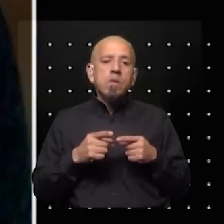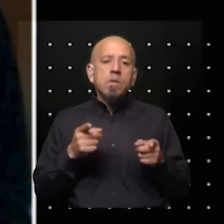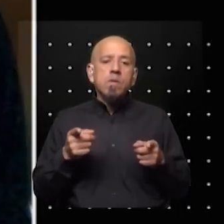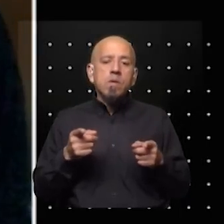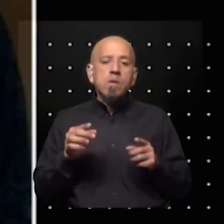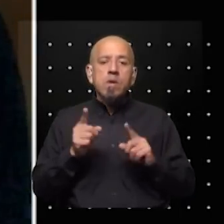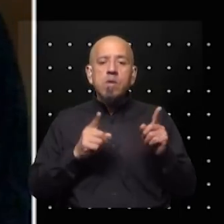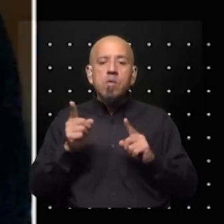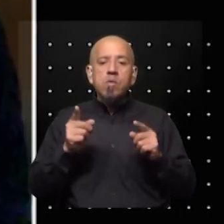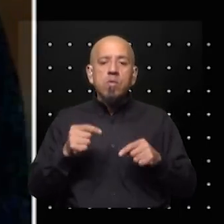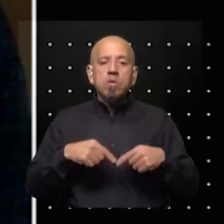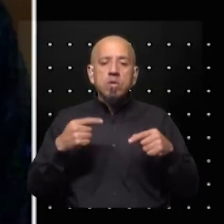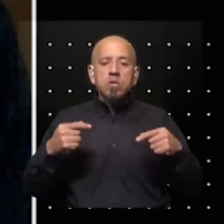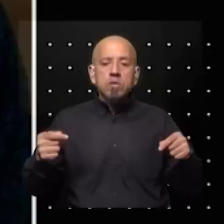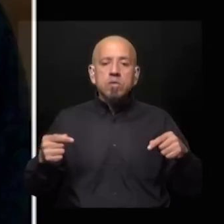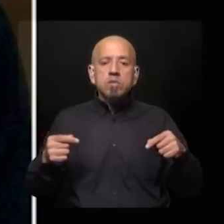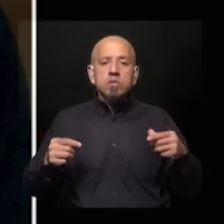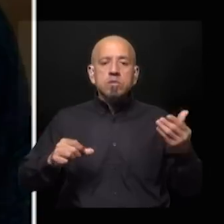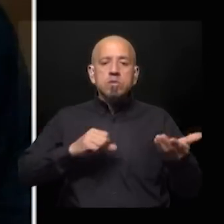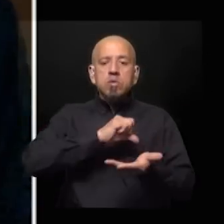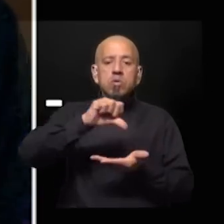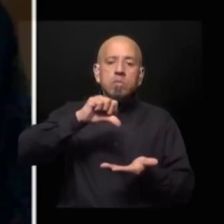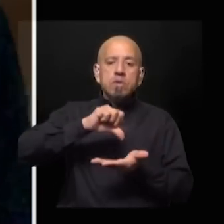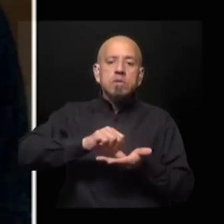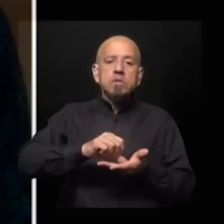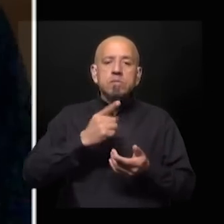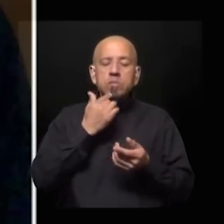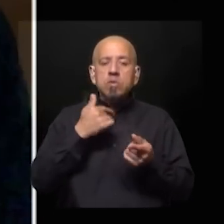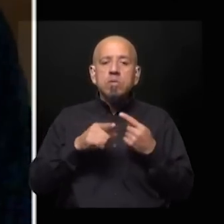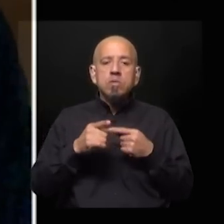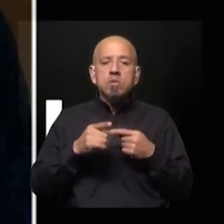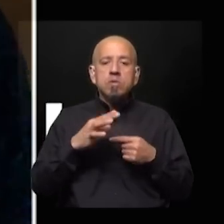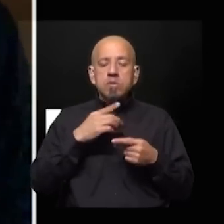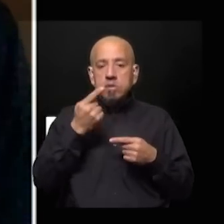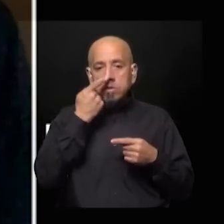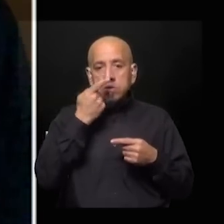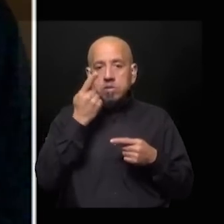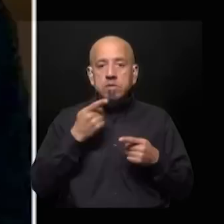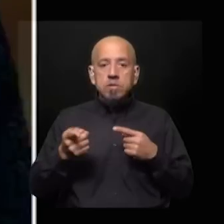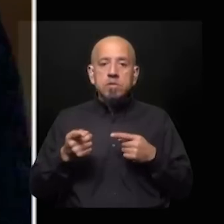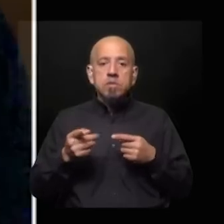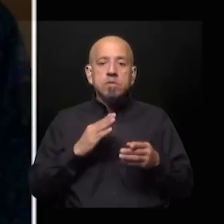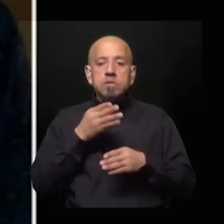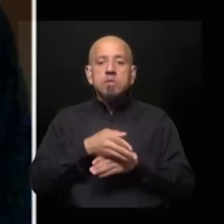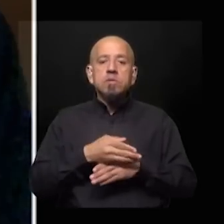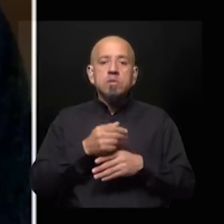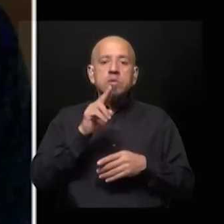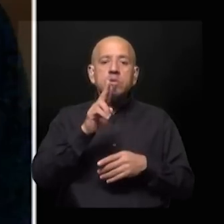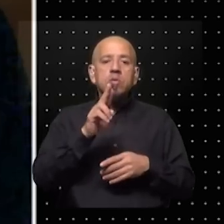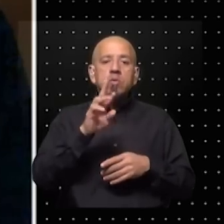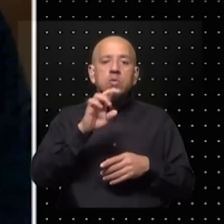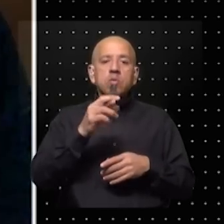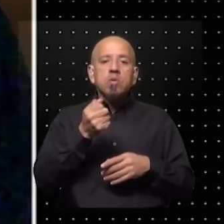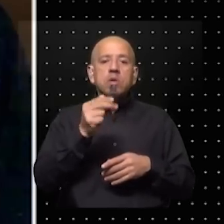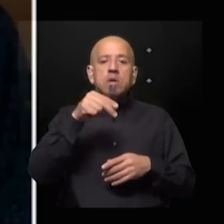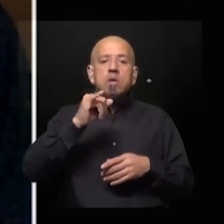eran algunas de las razones por las que los países por las que las grandes potencias estaban interesadas. ¿Quién quiere acceso al uranio, al niobio, al